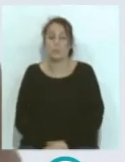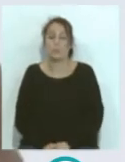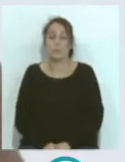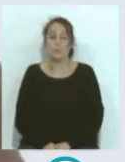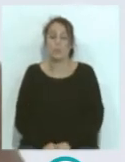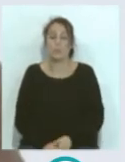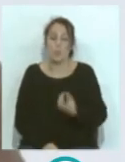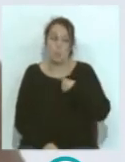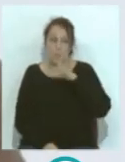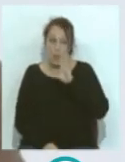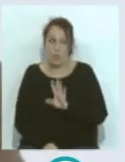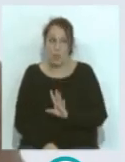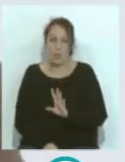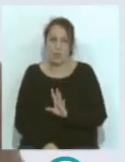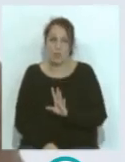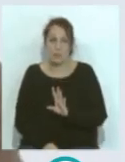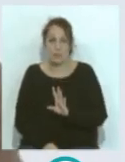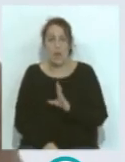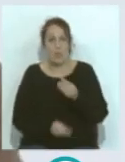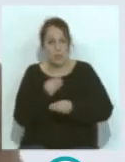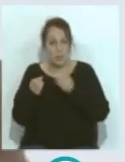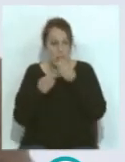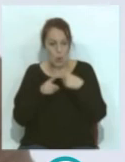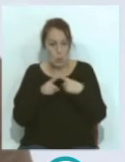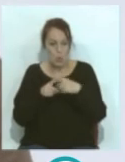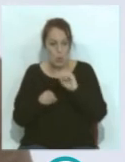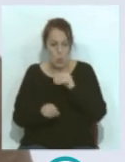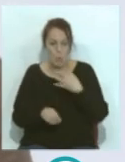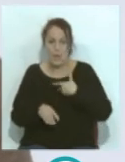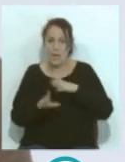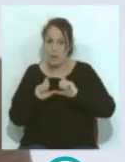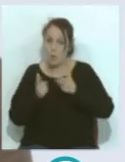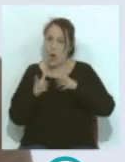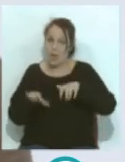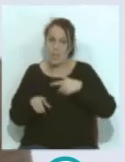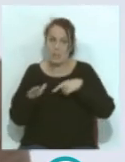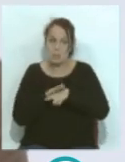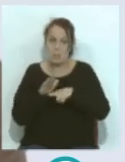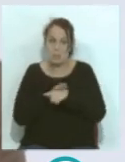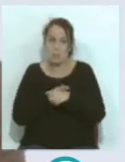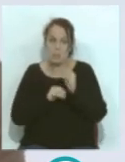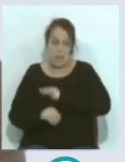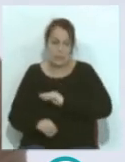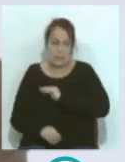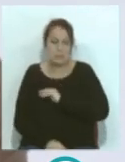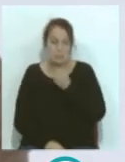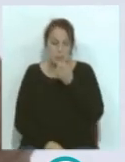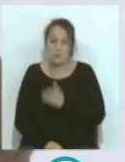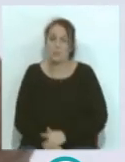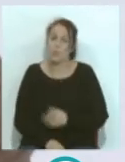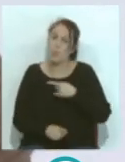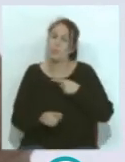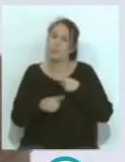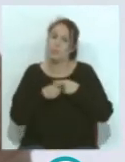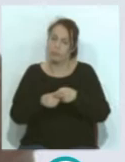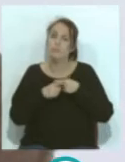me parece que se están haciendo bien las cosas y que el club, el Cádiz, lo está gestionando de forma bastante acertada, ¿no? Y comparto,